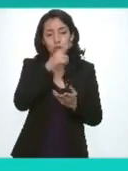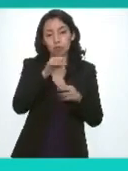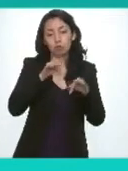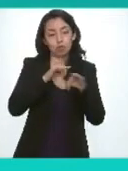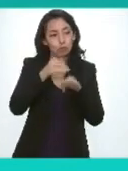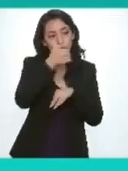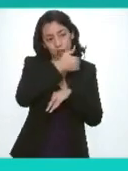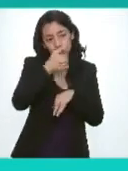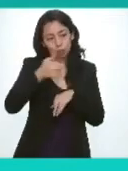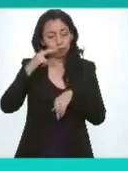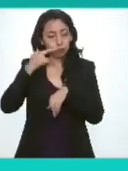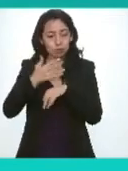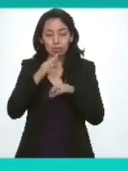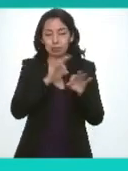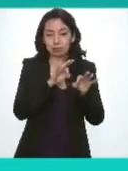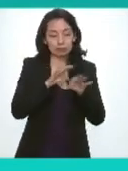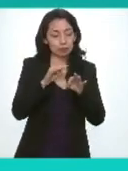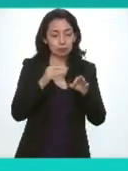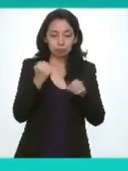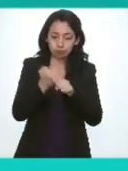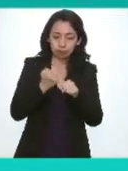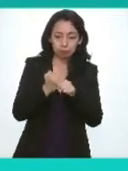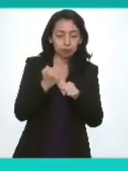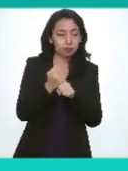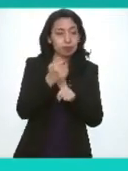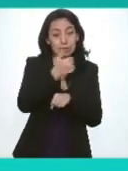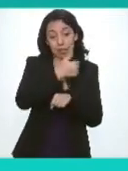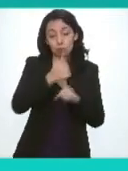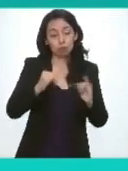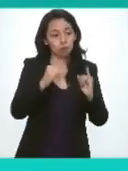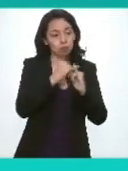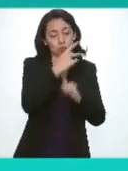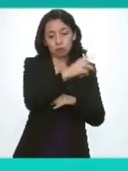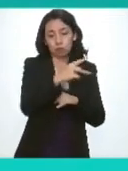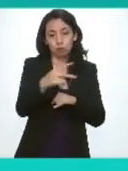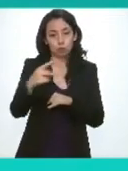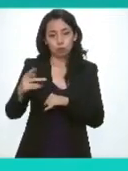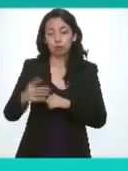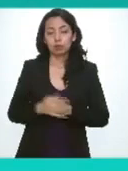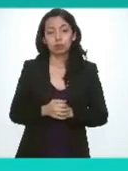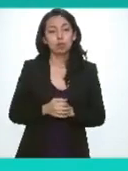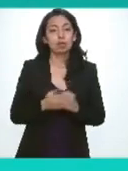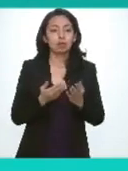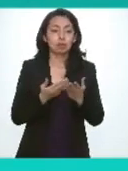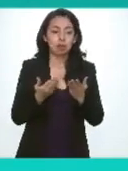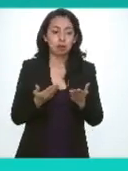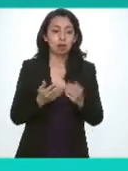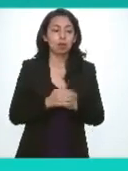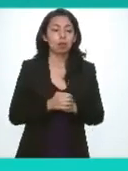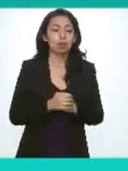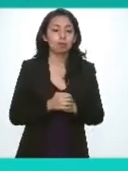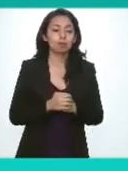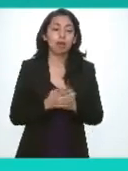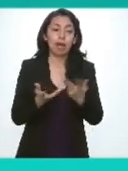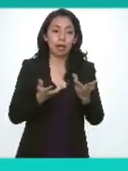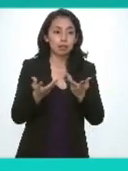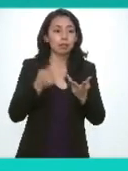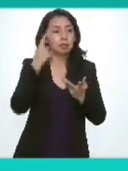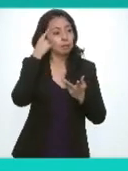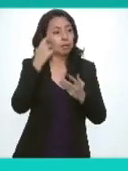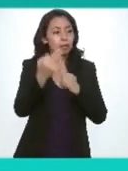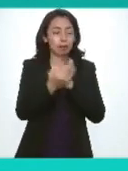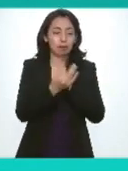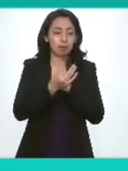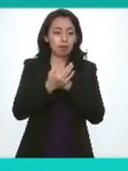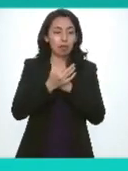realizan cada una y cada uno de ustedes en los organismos garantes que representan hacen en beneficio de los derechos